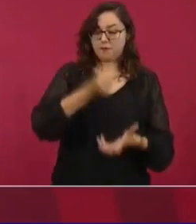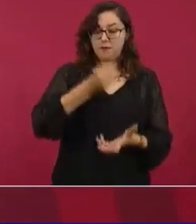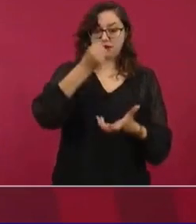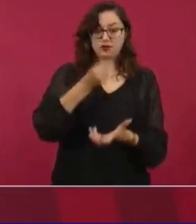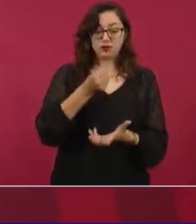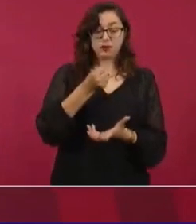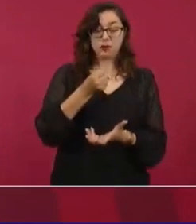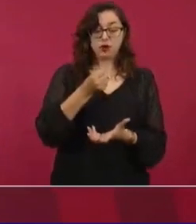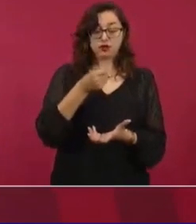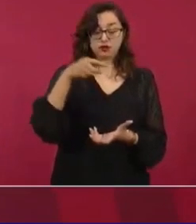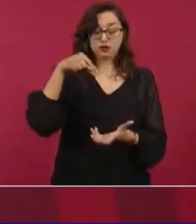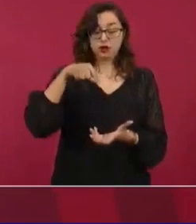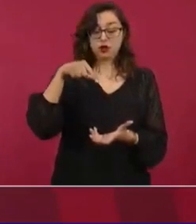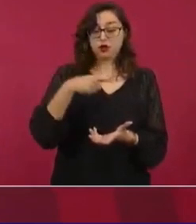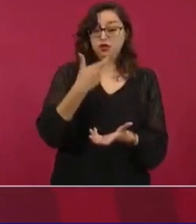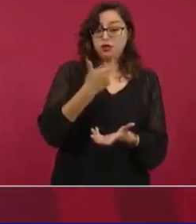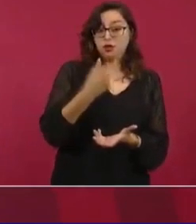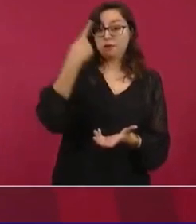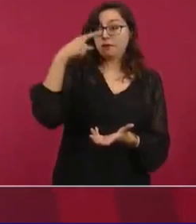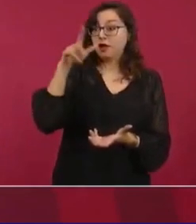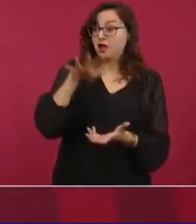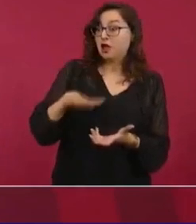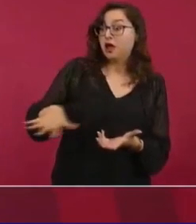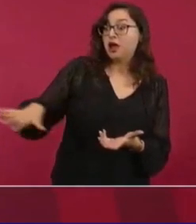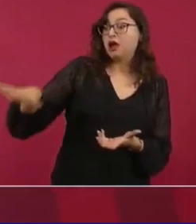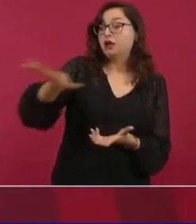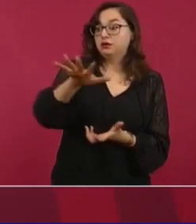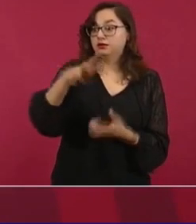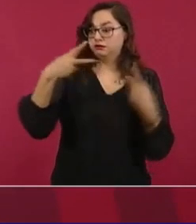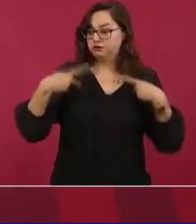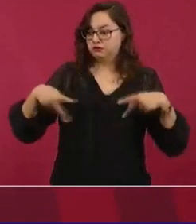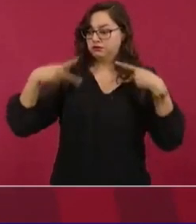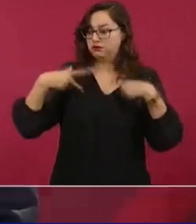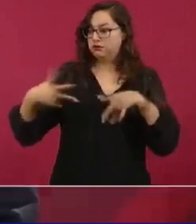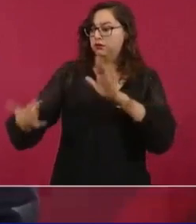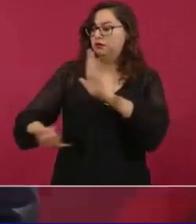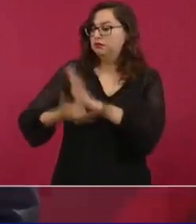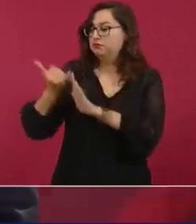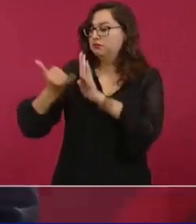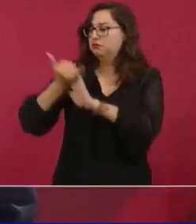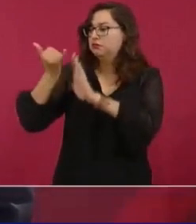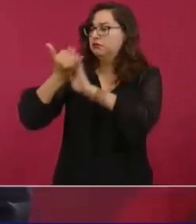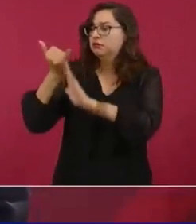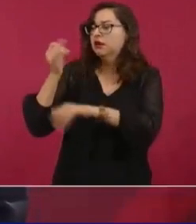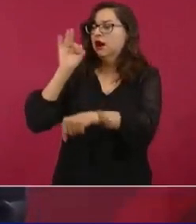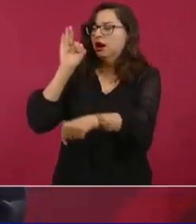hacer una obra pública, todo era concesiones.